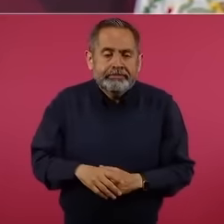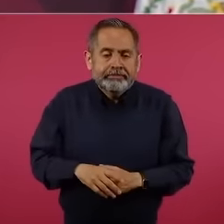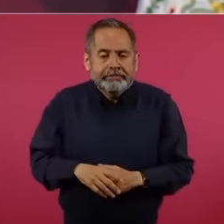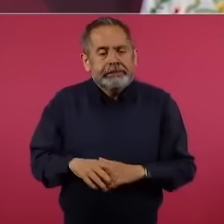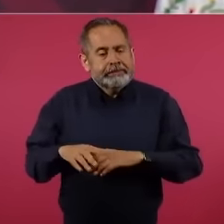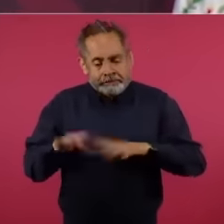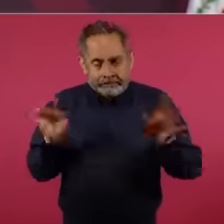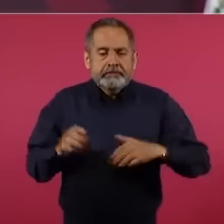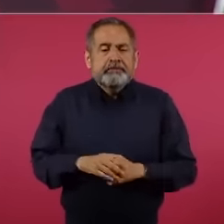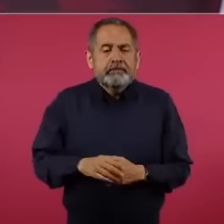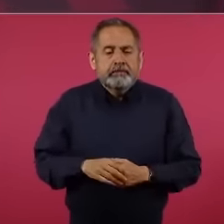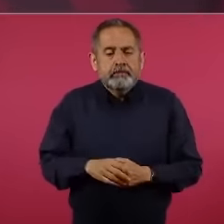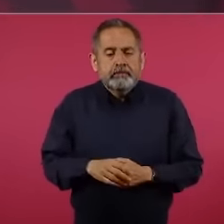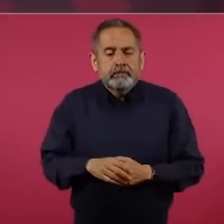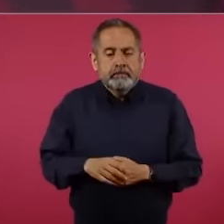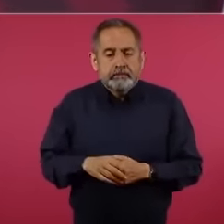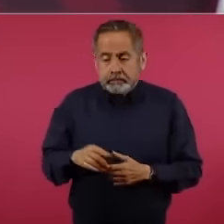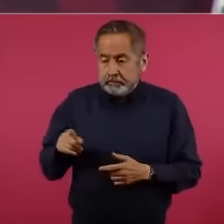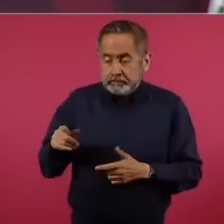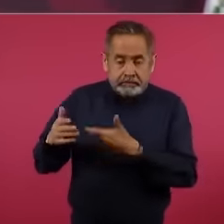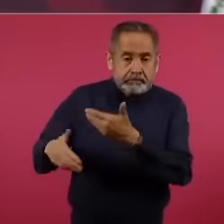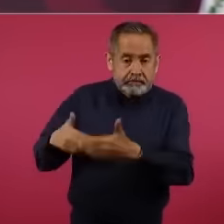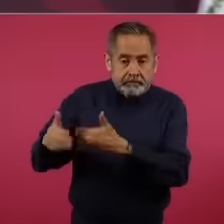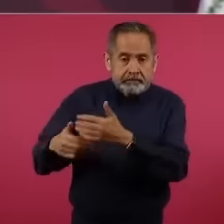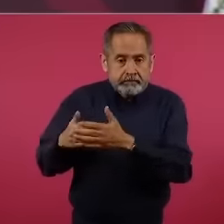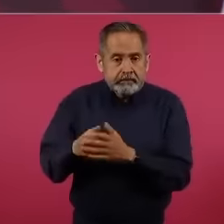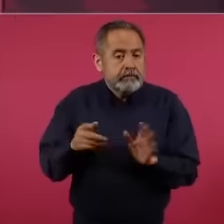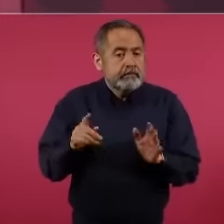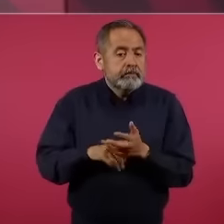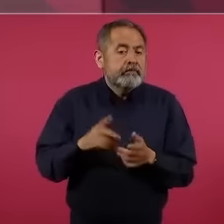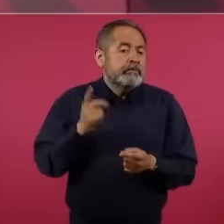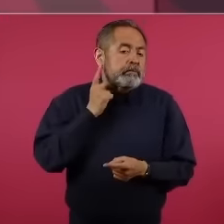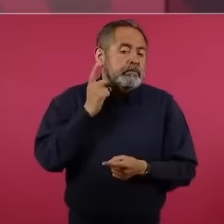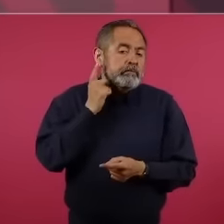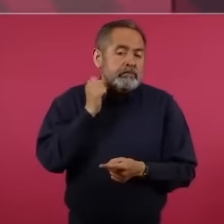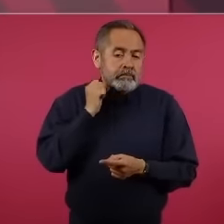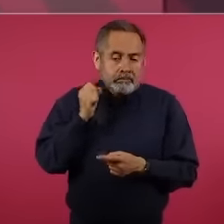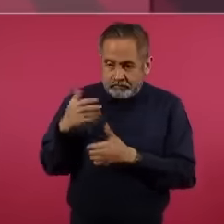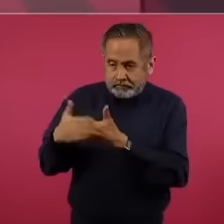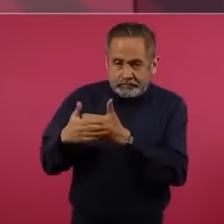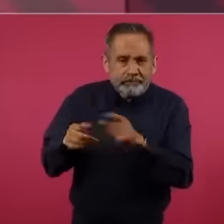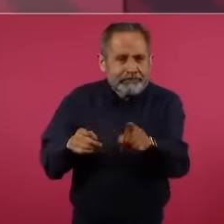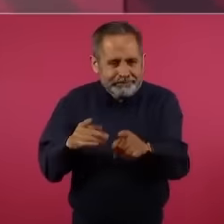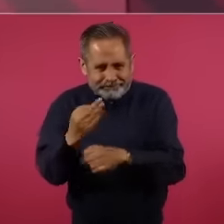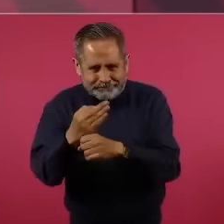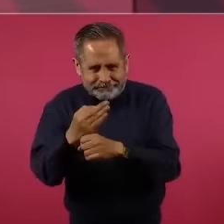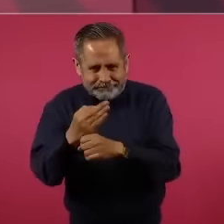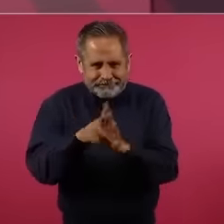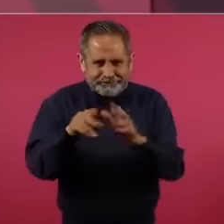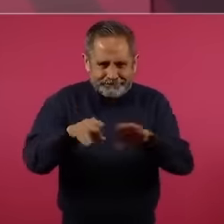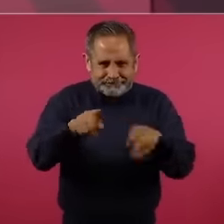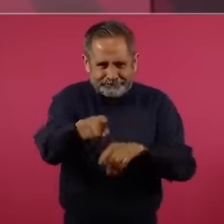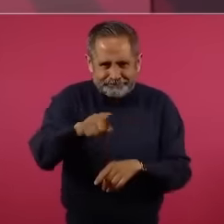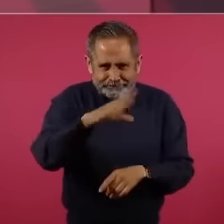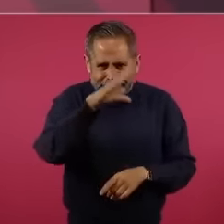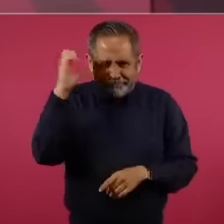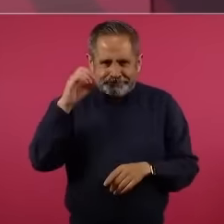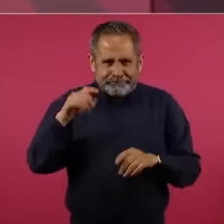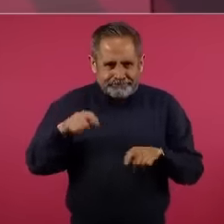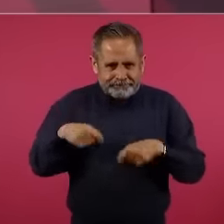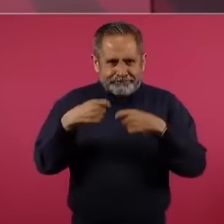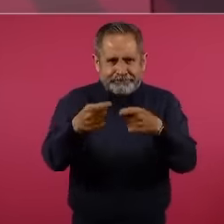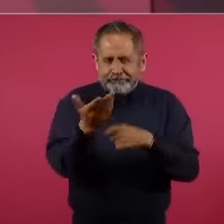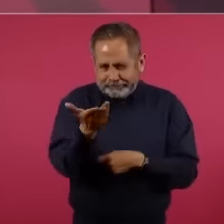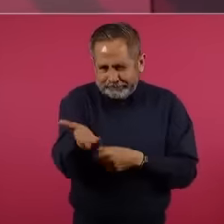salen así los primeros legisladores. Que por cierto, hoy te vas a poner una foto que te